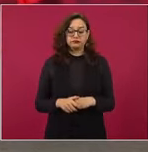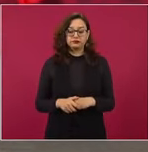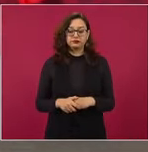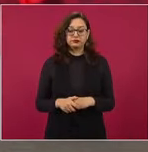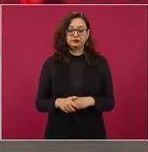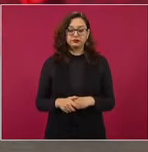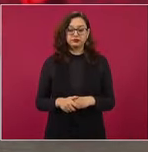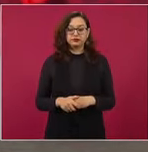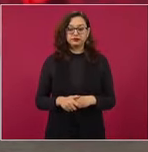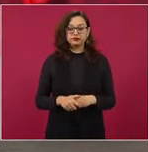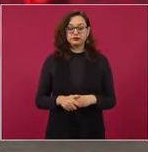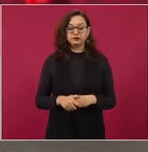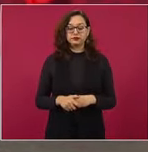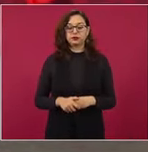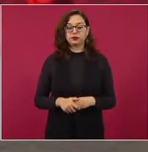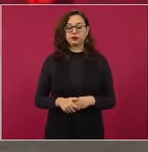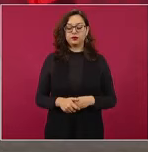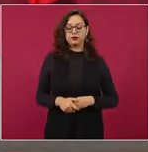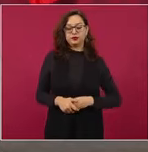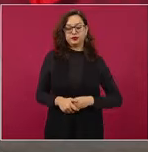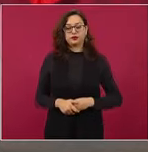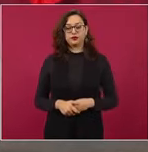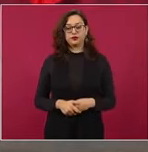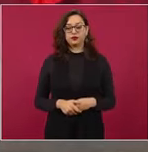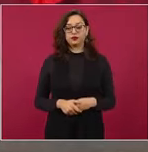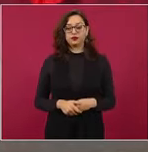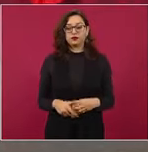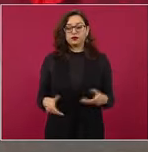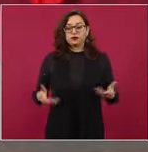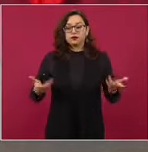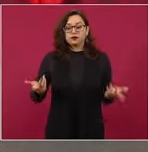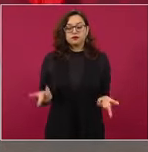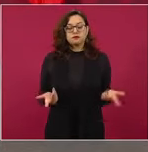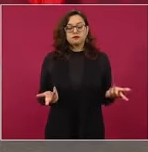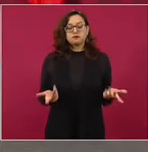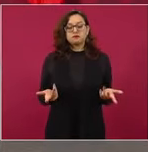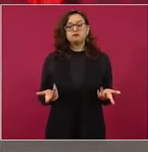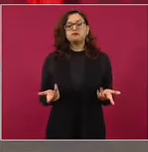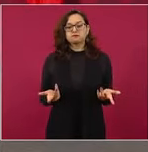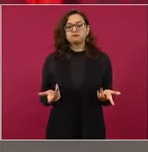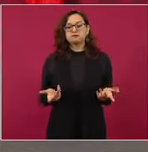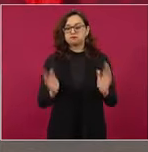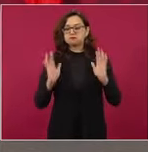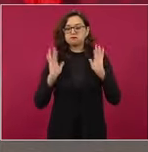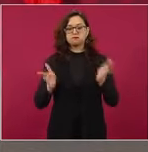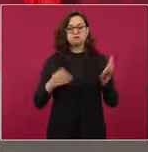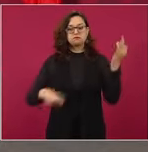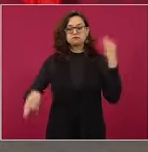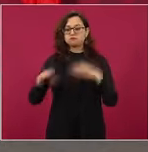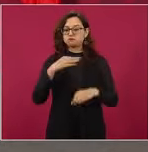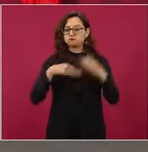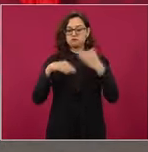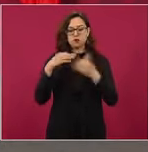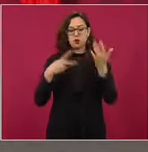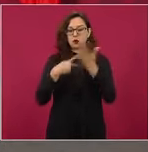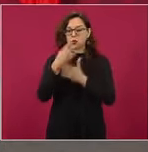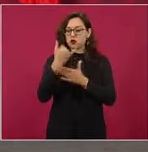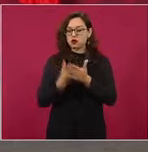Entonces, está echado a andar todo este proceso